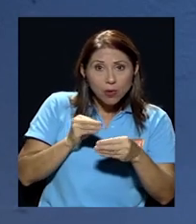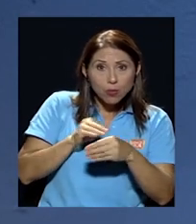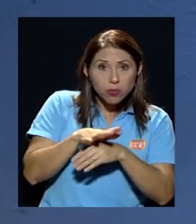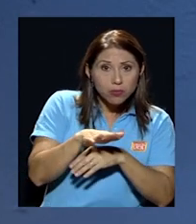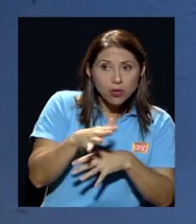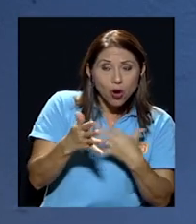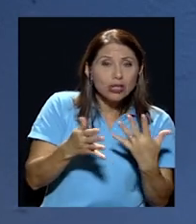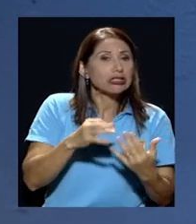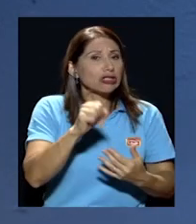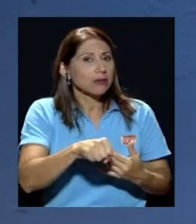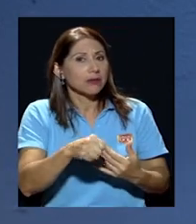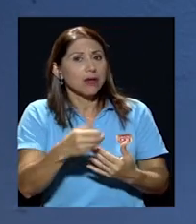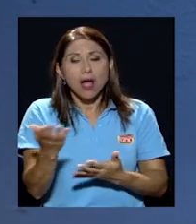salve?